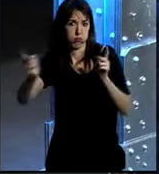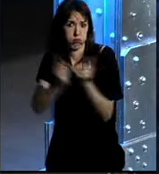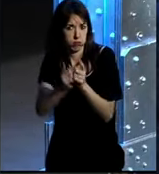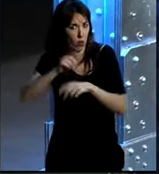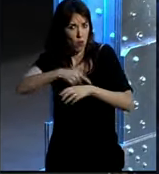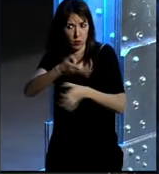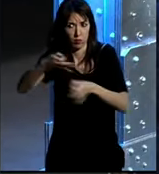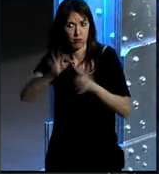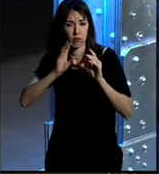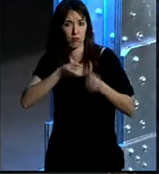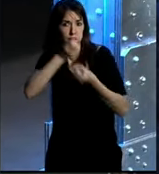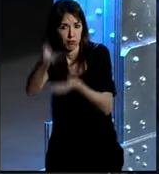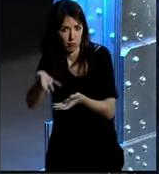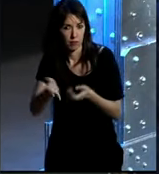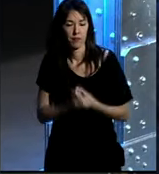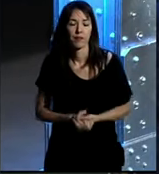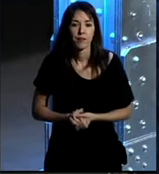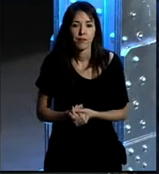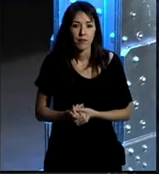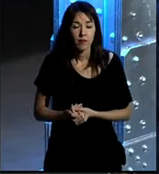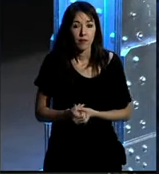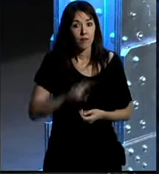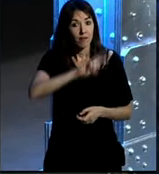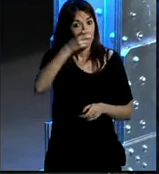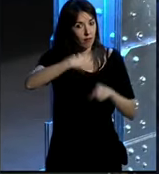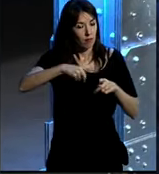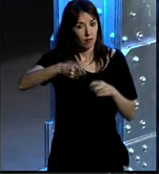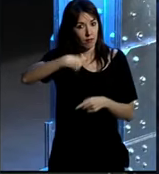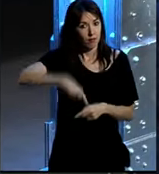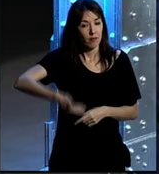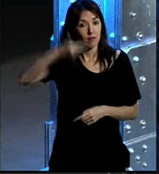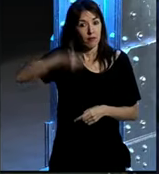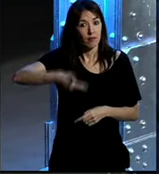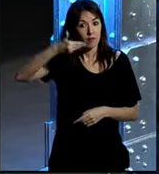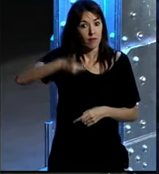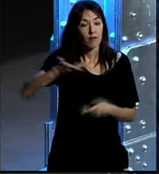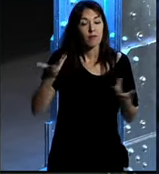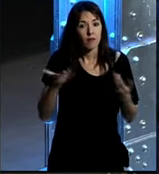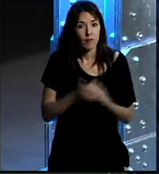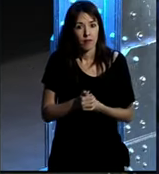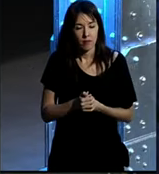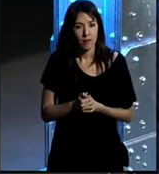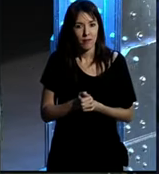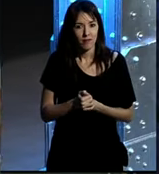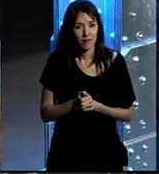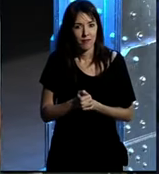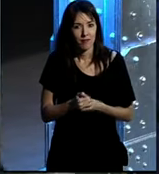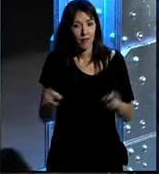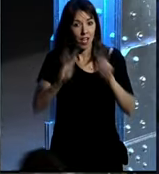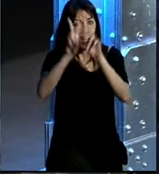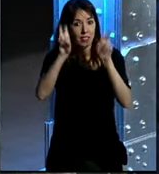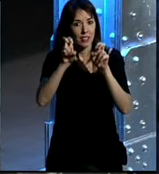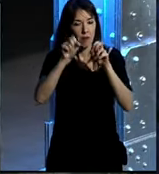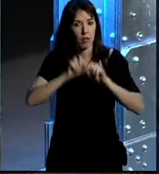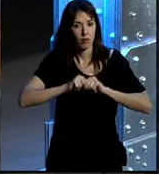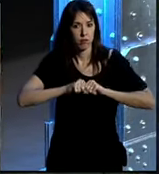adecuado otra de las cosas que para nosotros es importante es el tema de ir